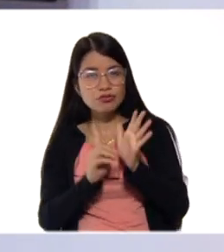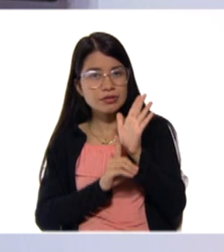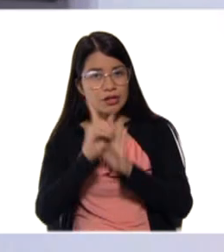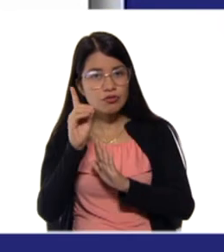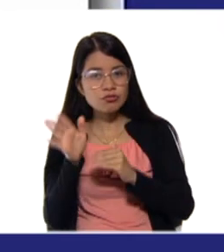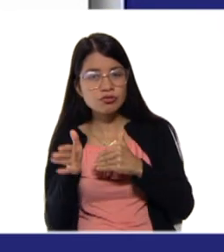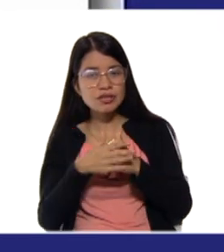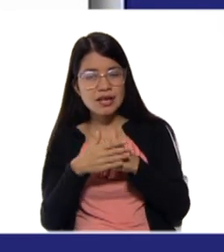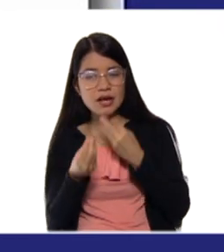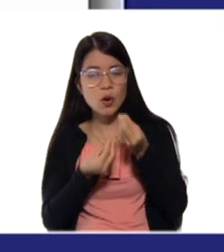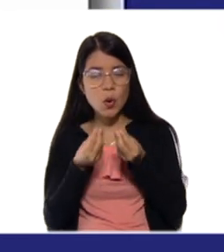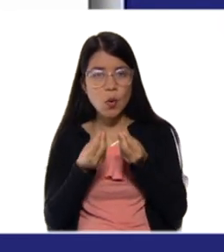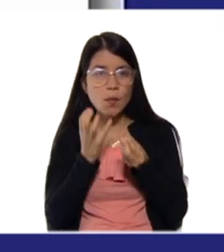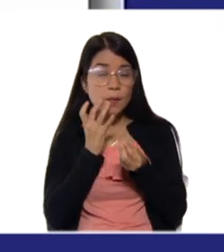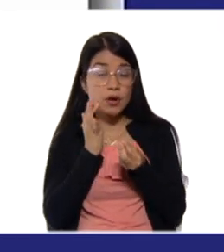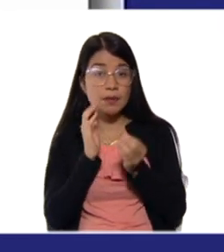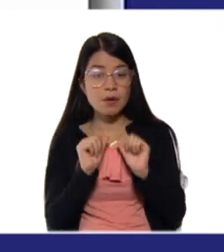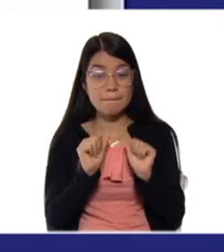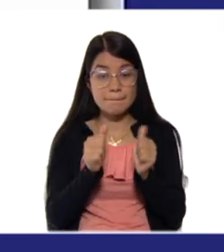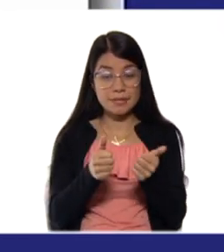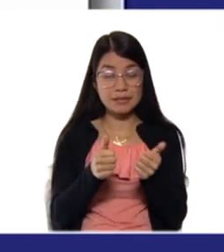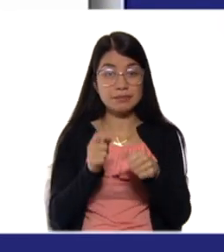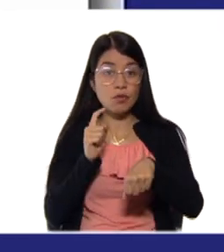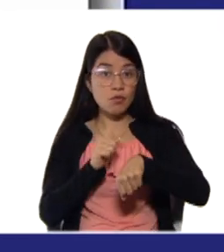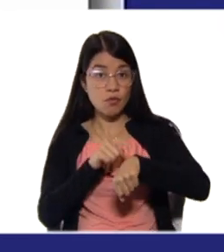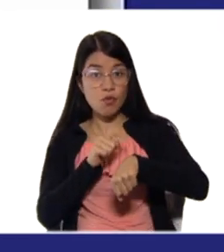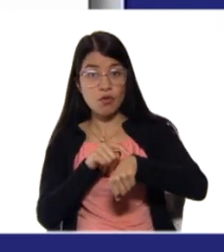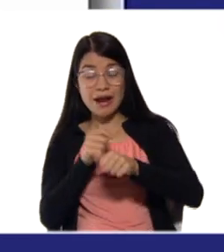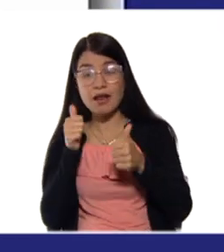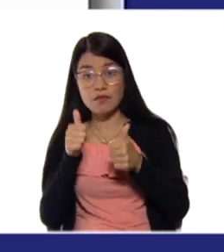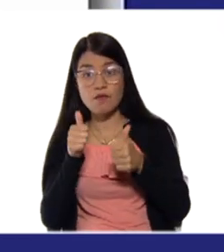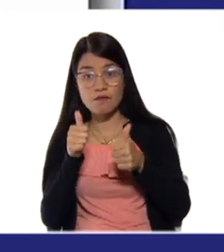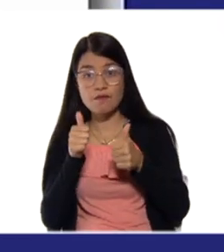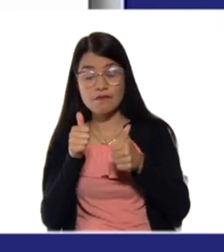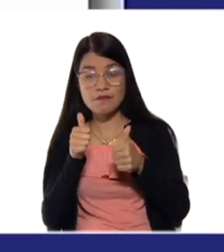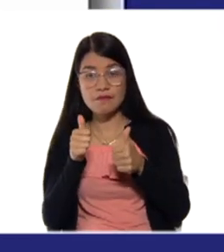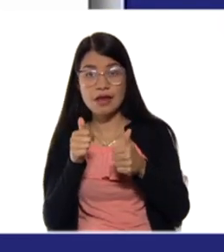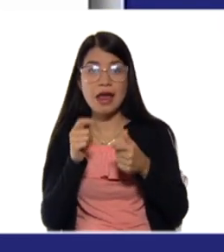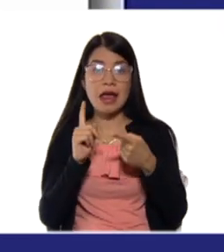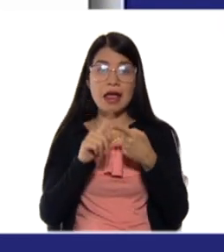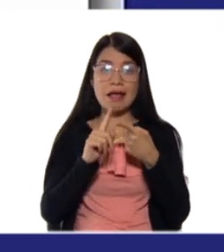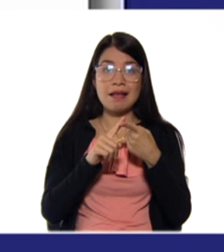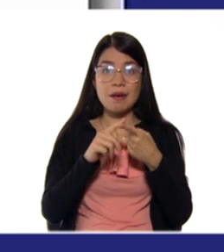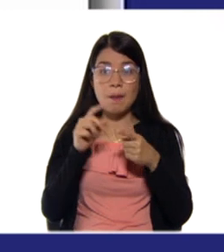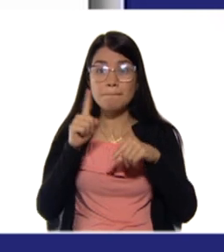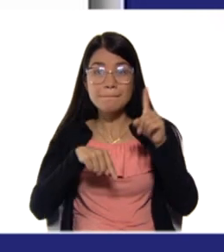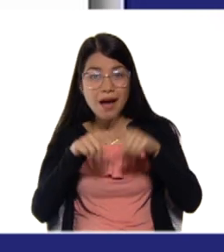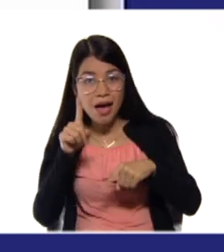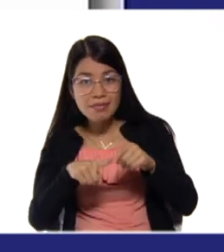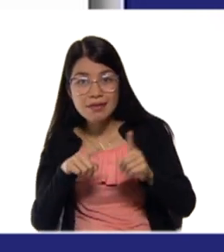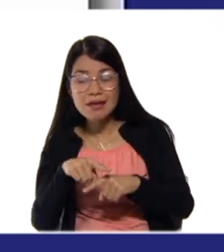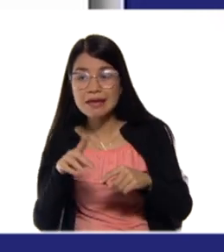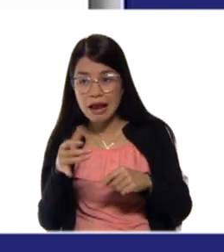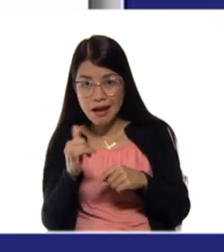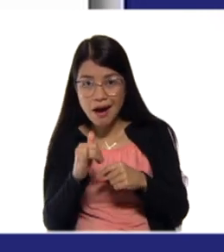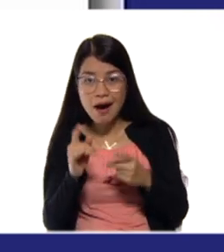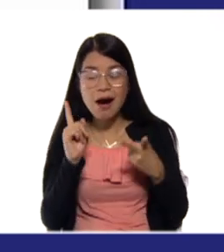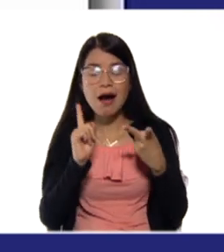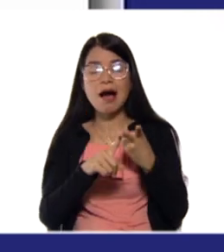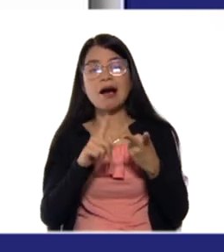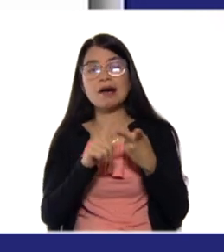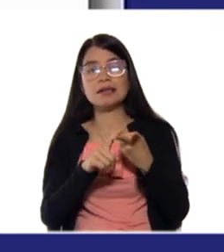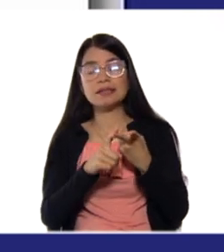Por ejemplo, al principio, si cumple con el horario establecido, si tiene los materiales a la mano, si requiere